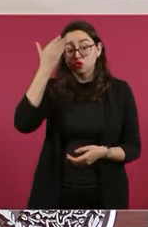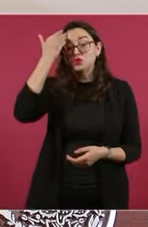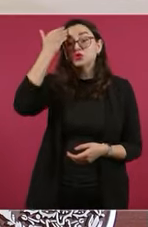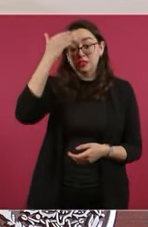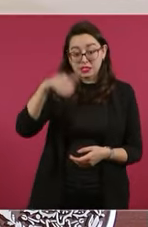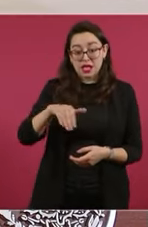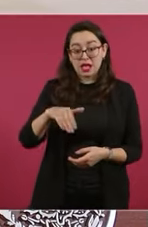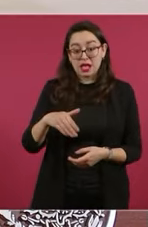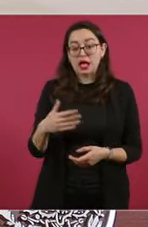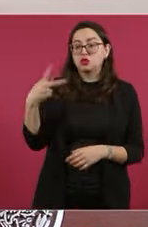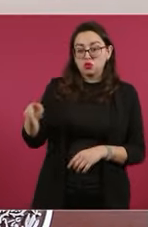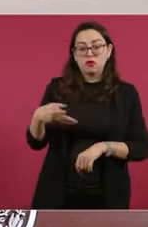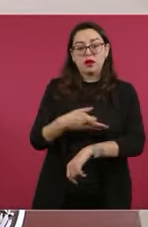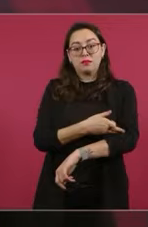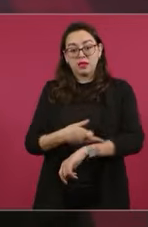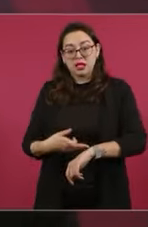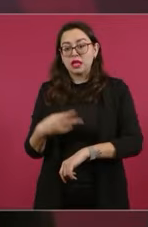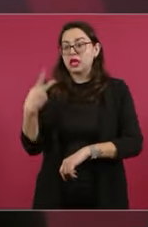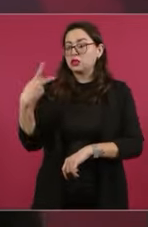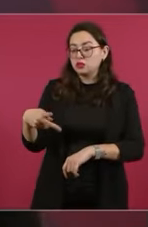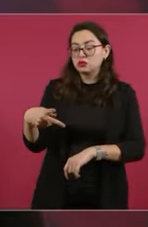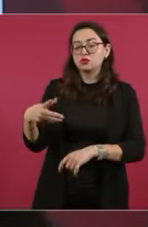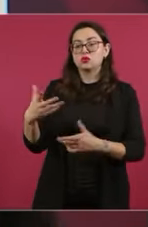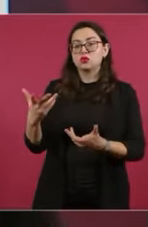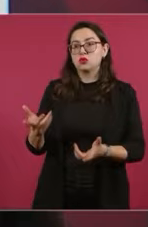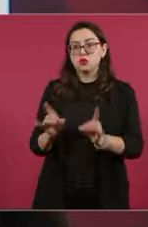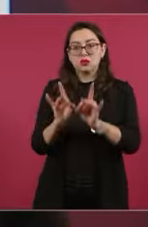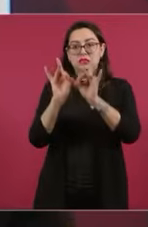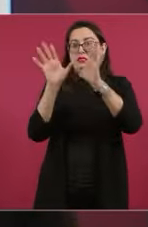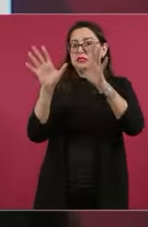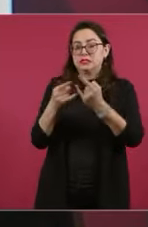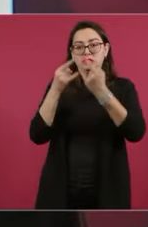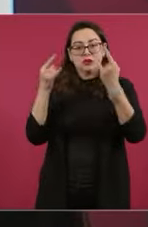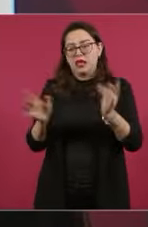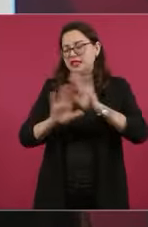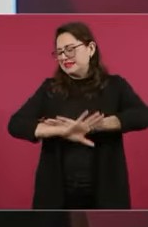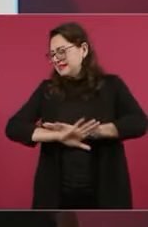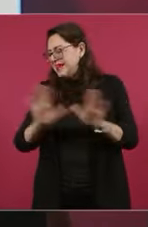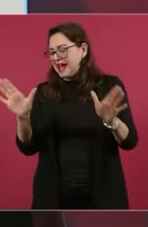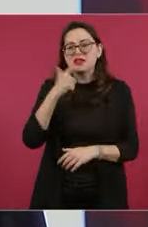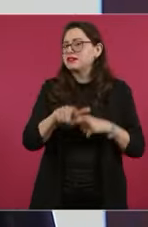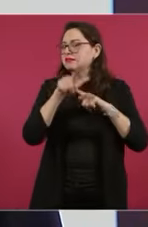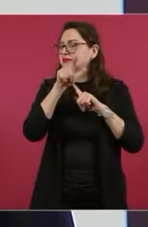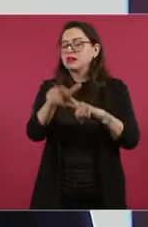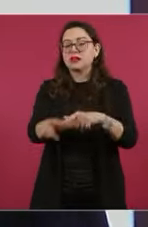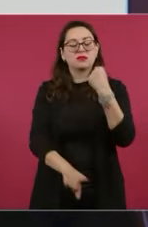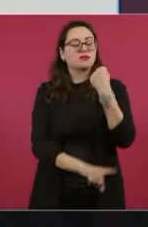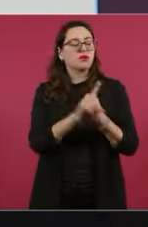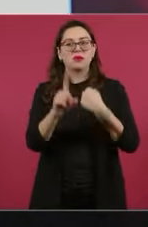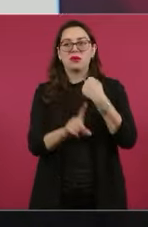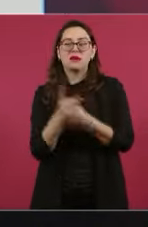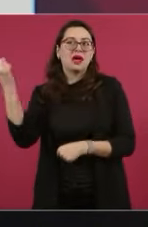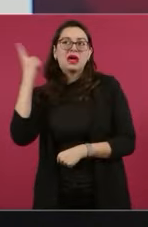sus familiares saber nada de esto, que fue terrible, pero se trata,